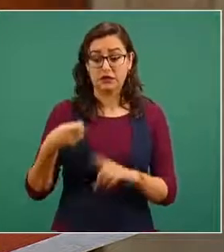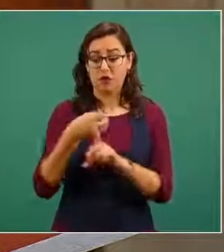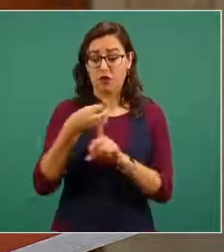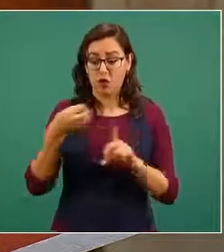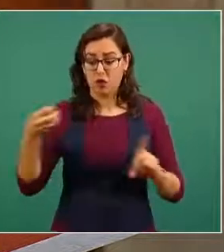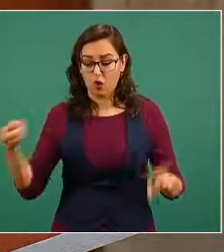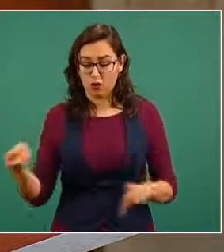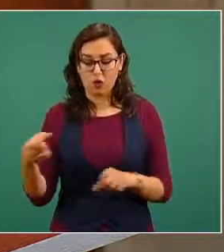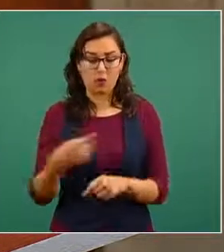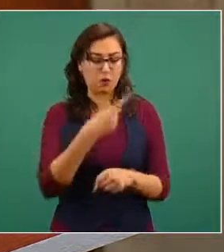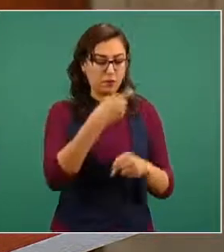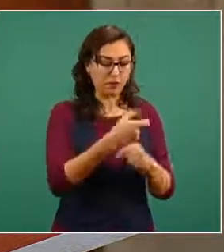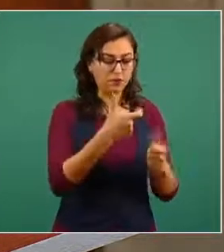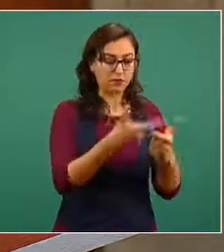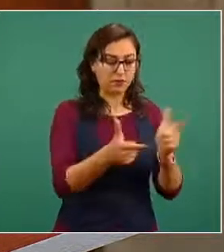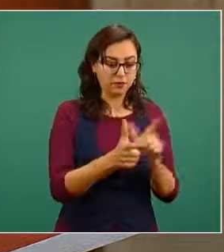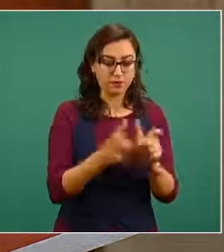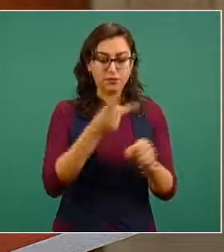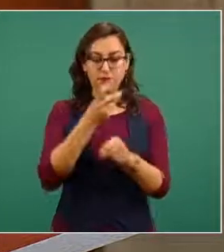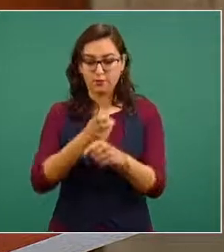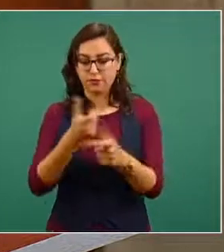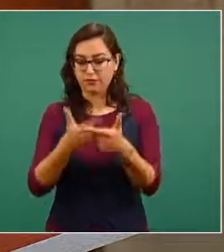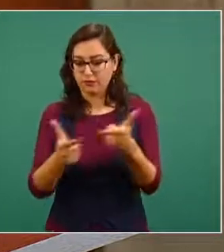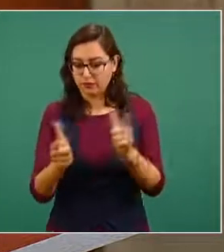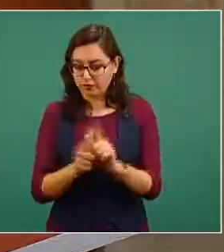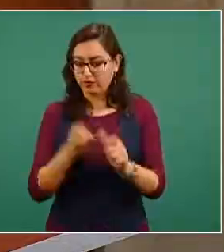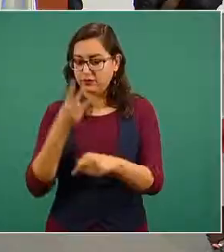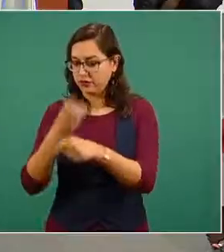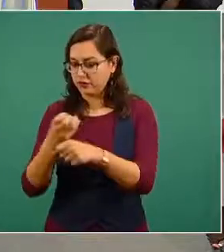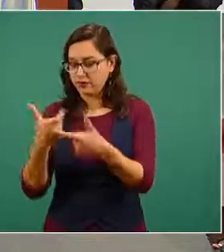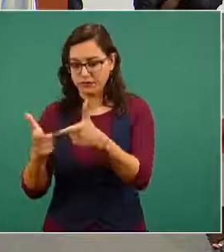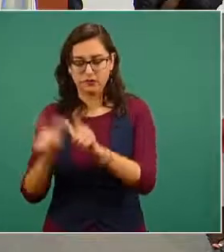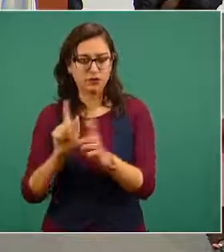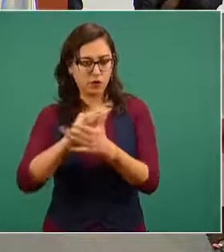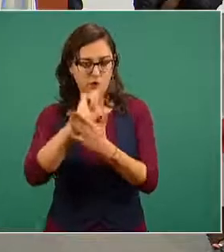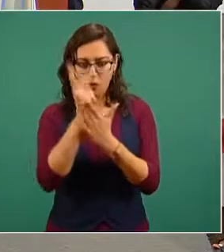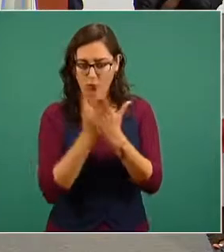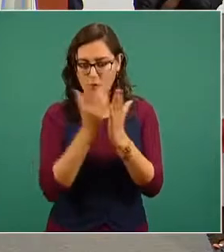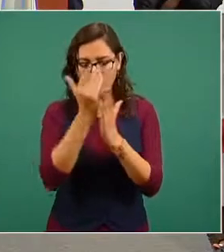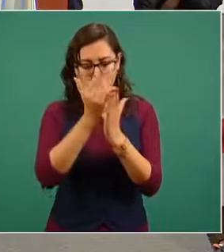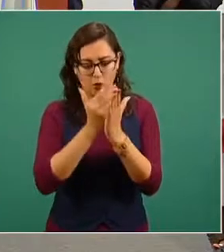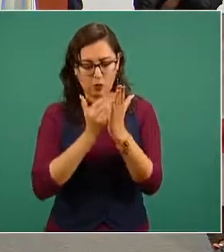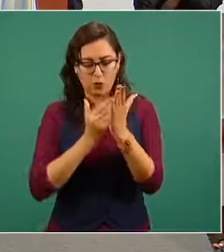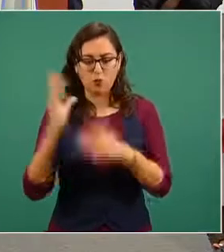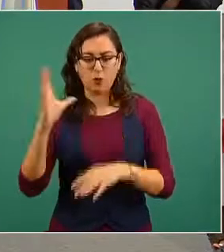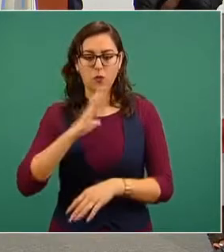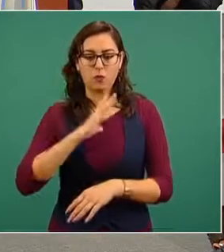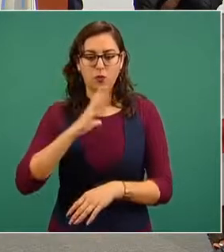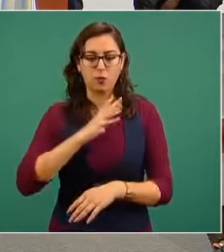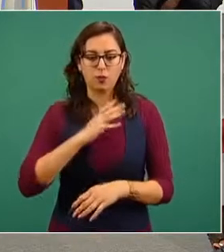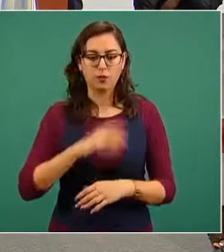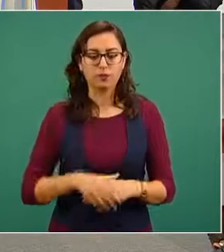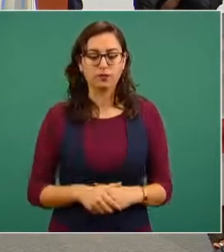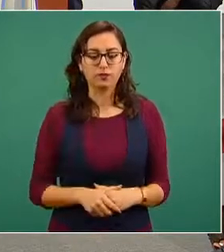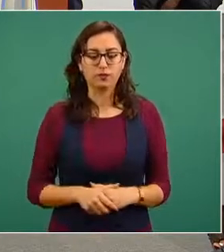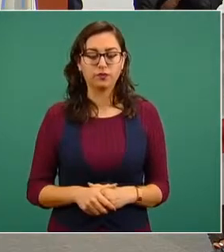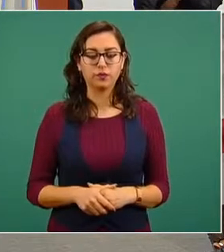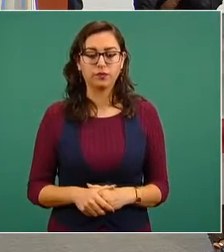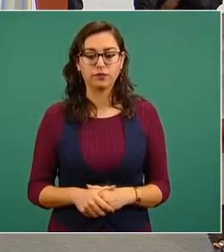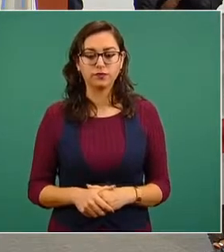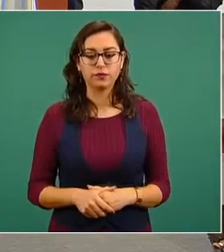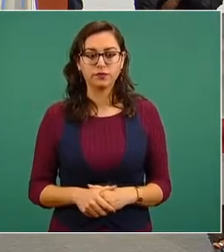están contemplados en el programa de vacunación nacional y